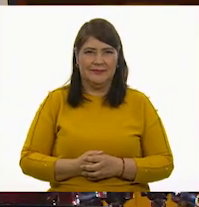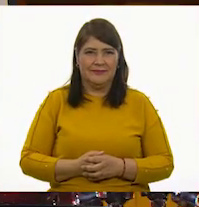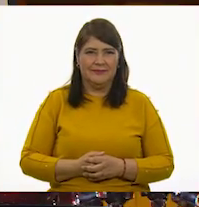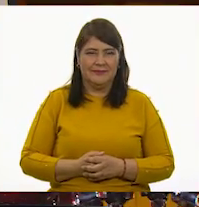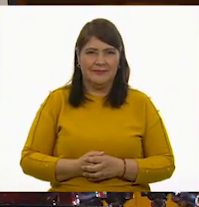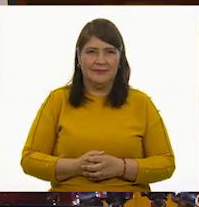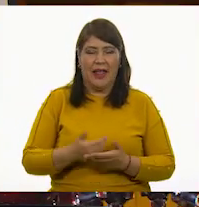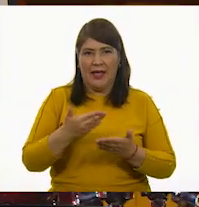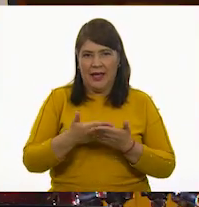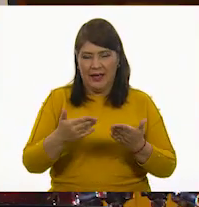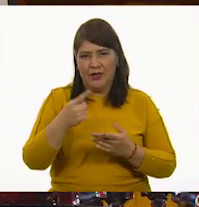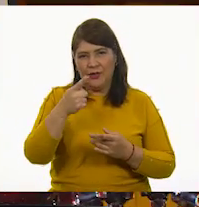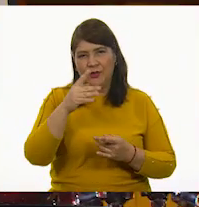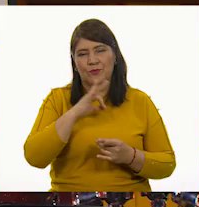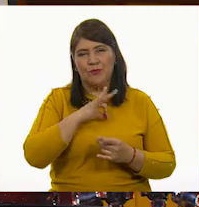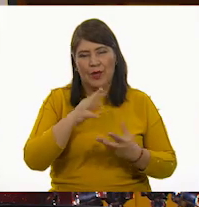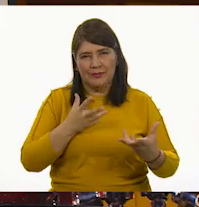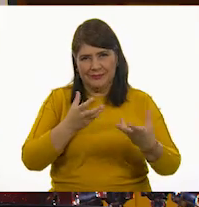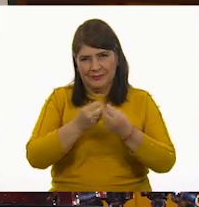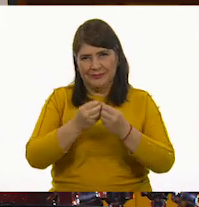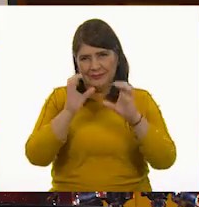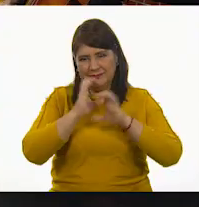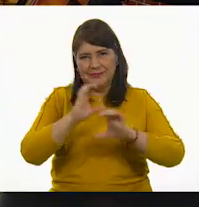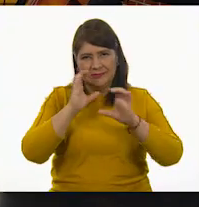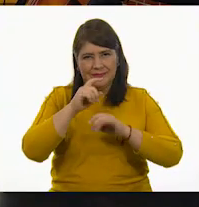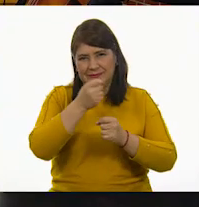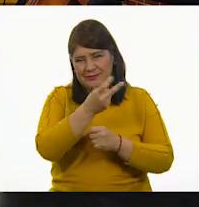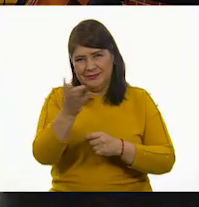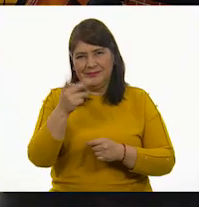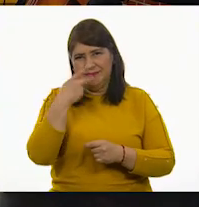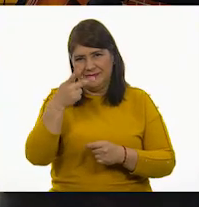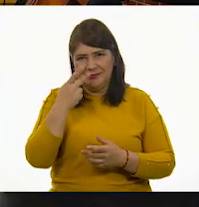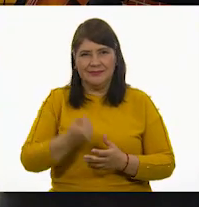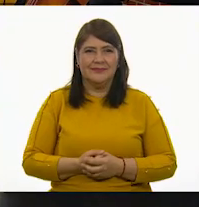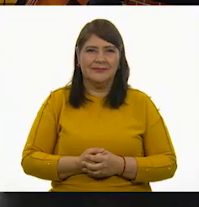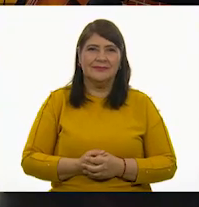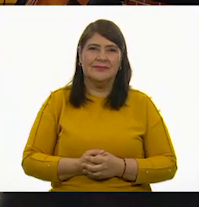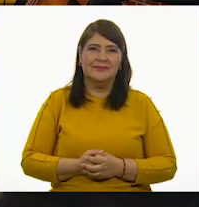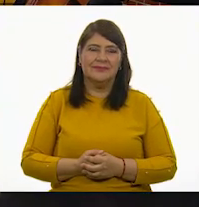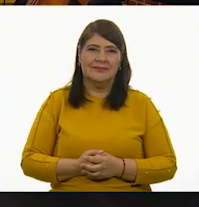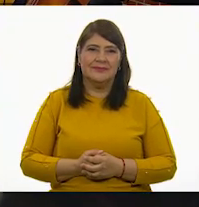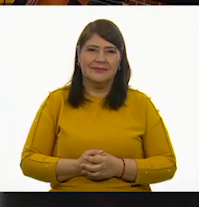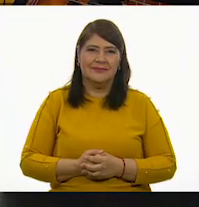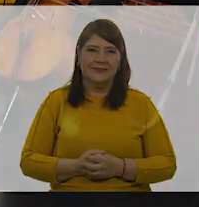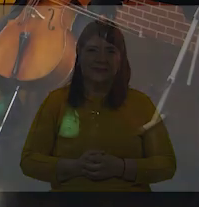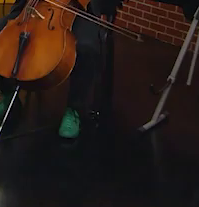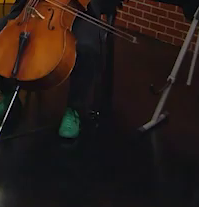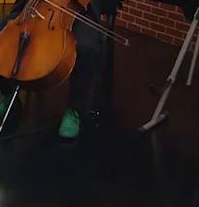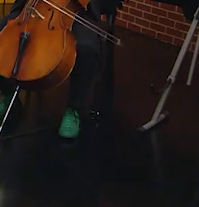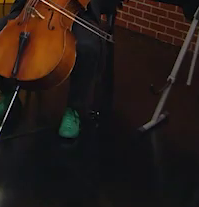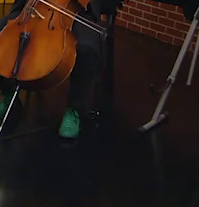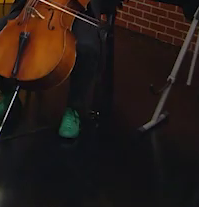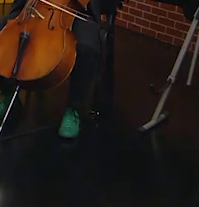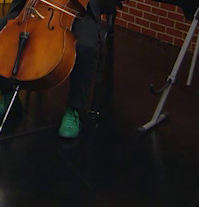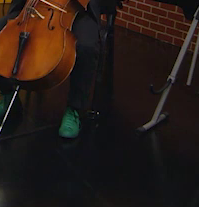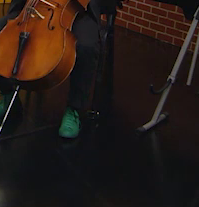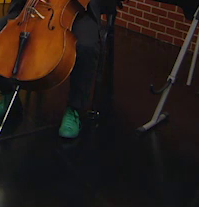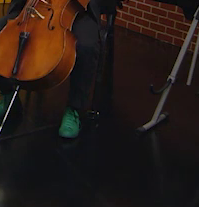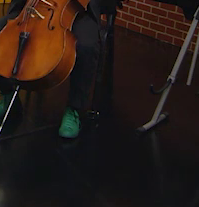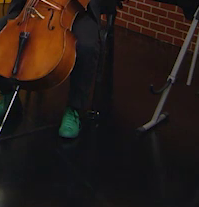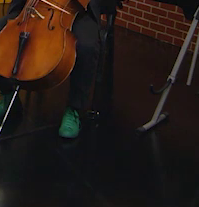Y ahora lo entonamos. Un, dos, tres y... Do,